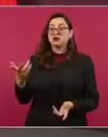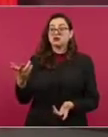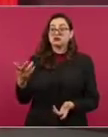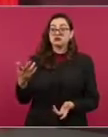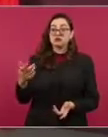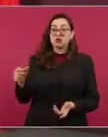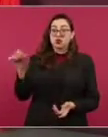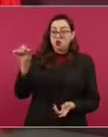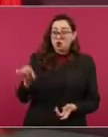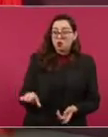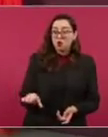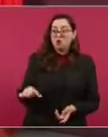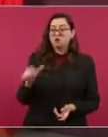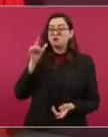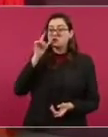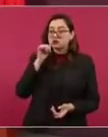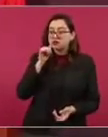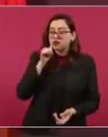regresarme mañana,